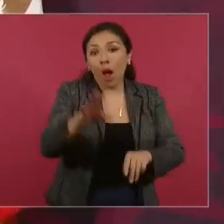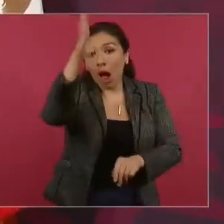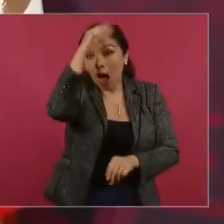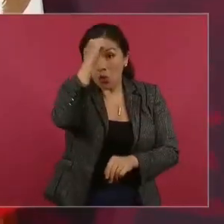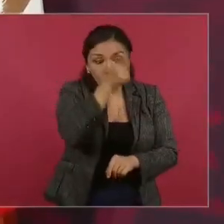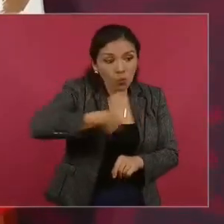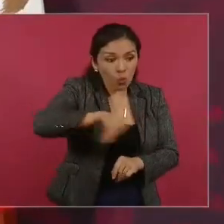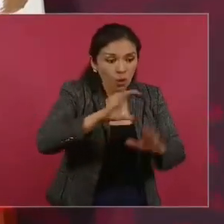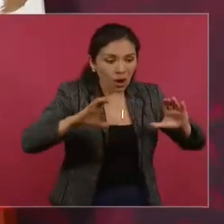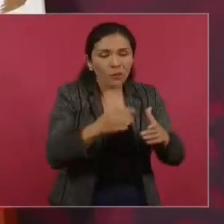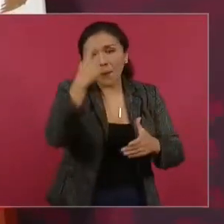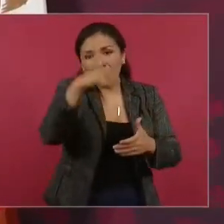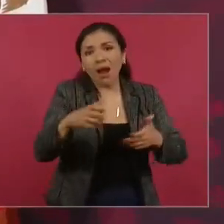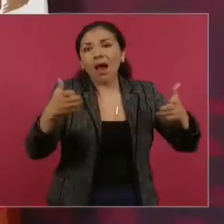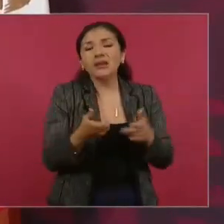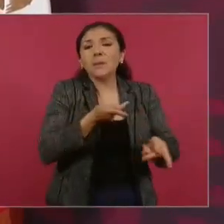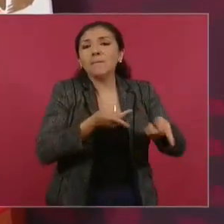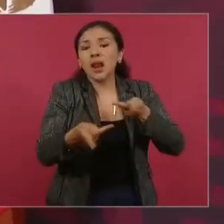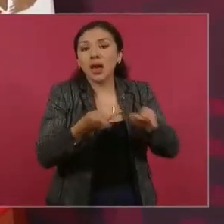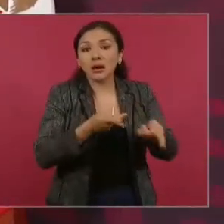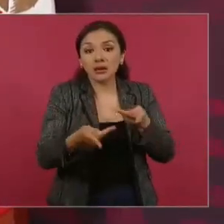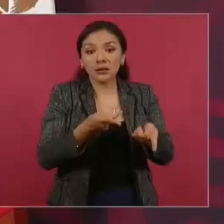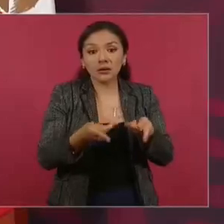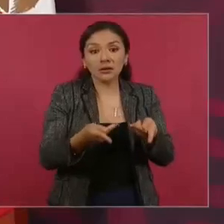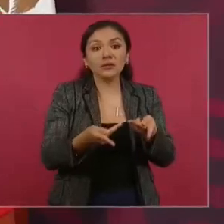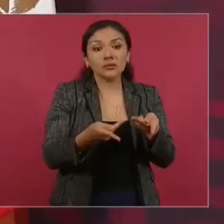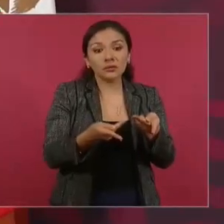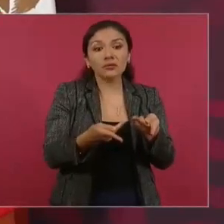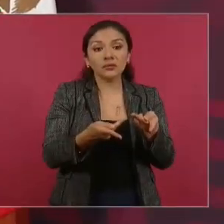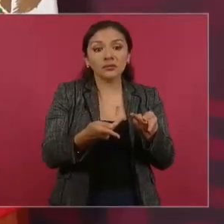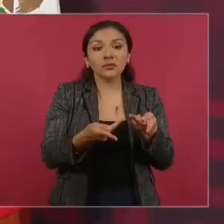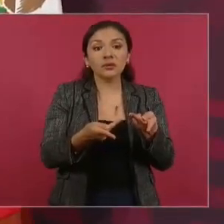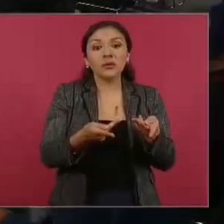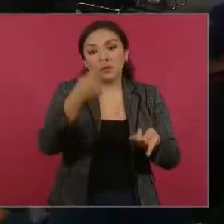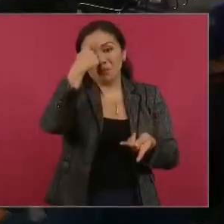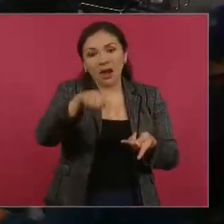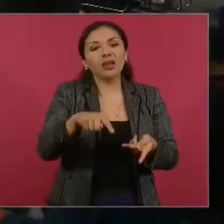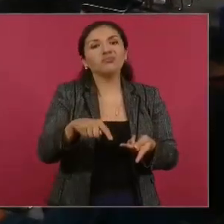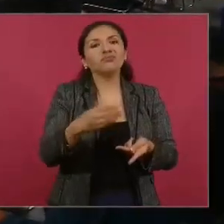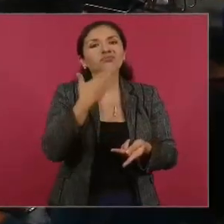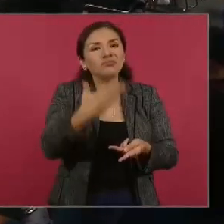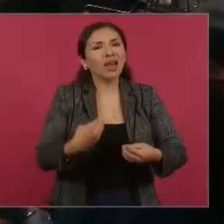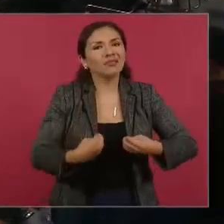un plan para el bienestar.